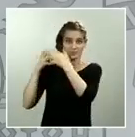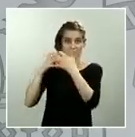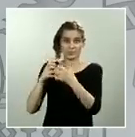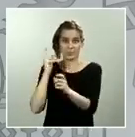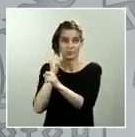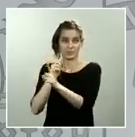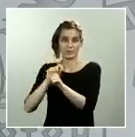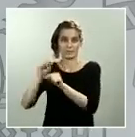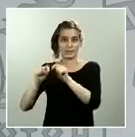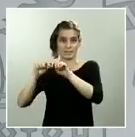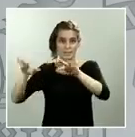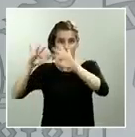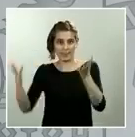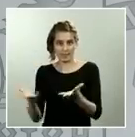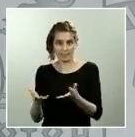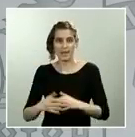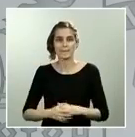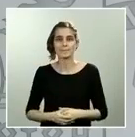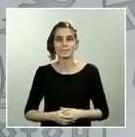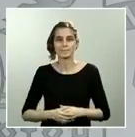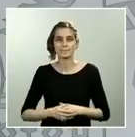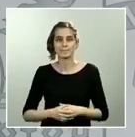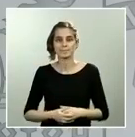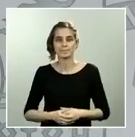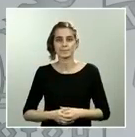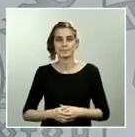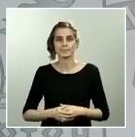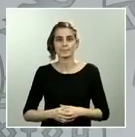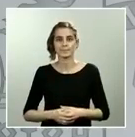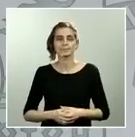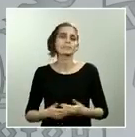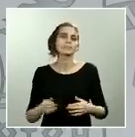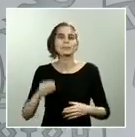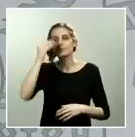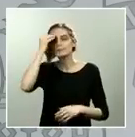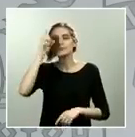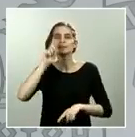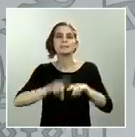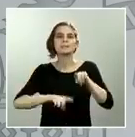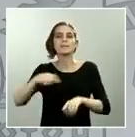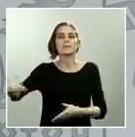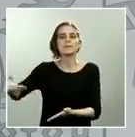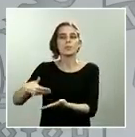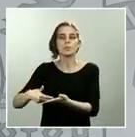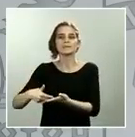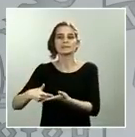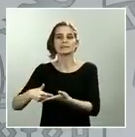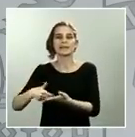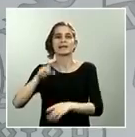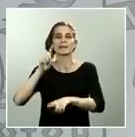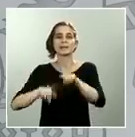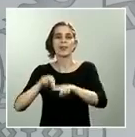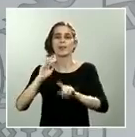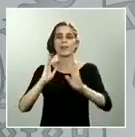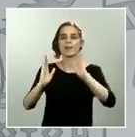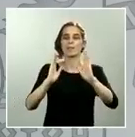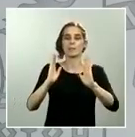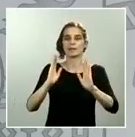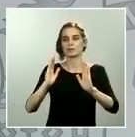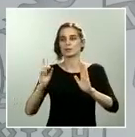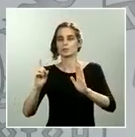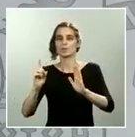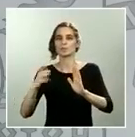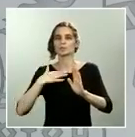una de las propuestas marcará también su propio cronograma y, en este sentido, sería deseable que, en el marco de este